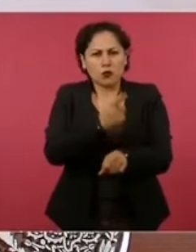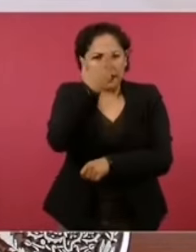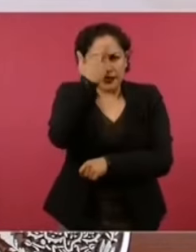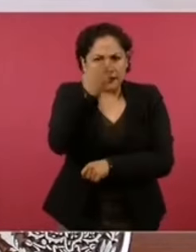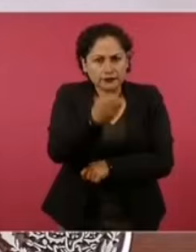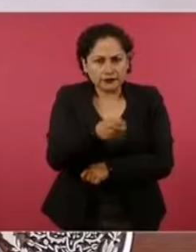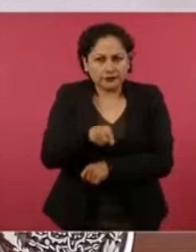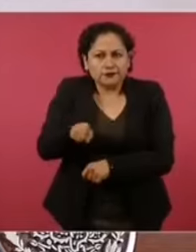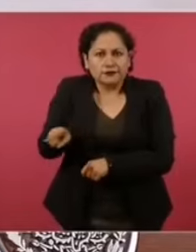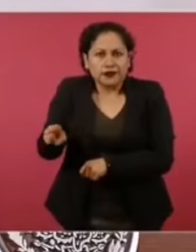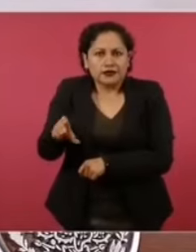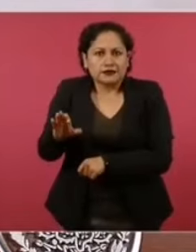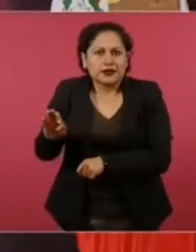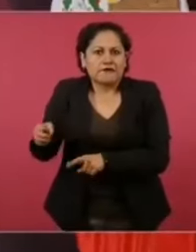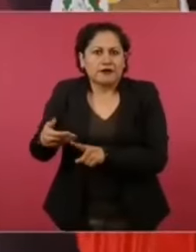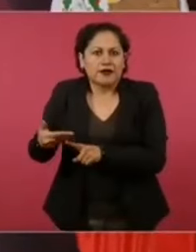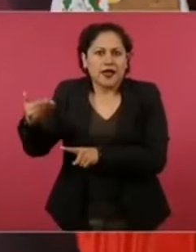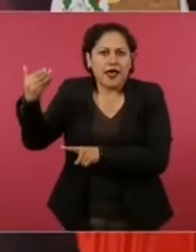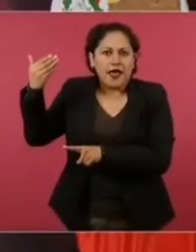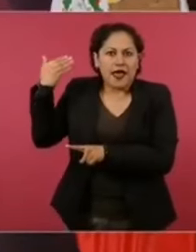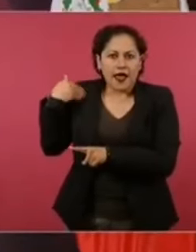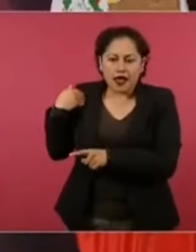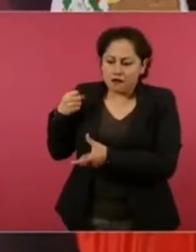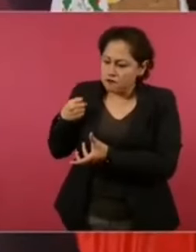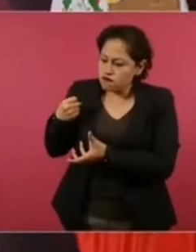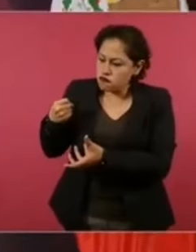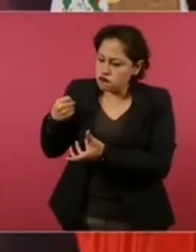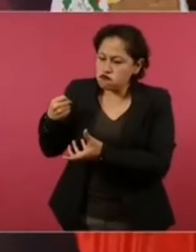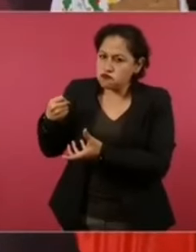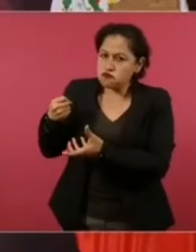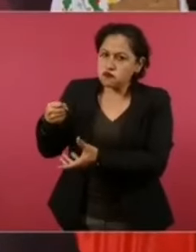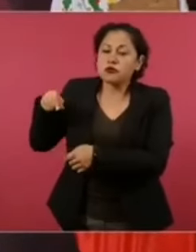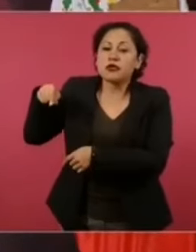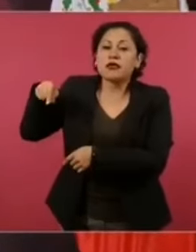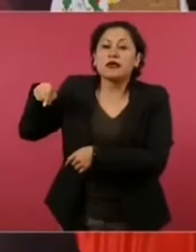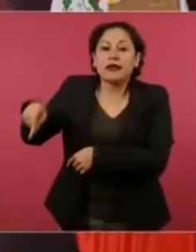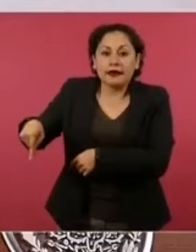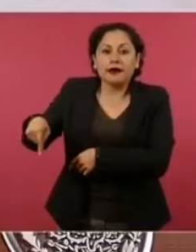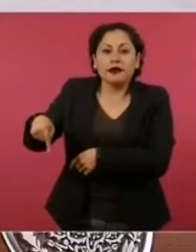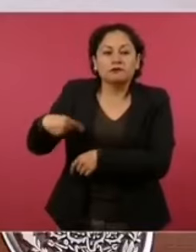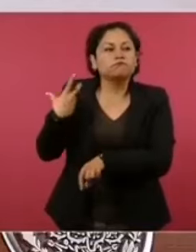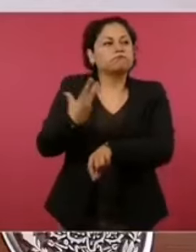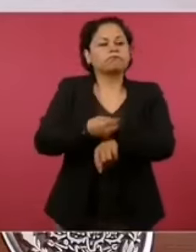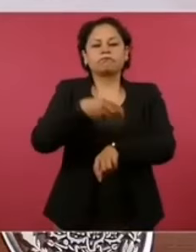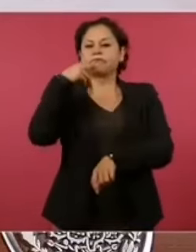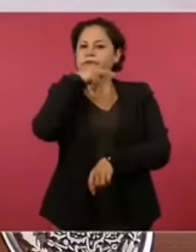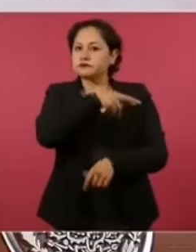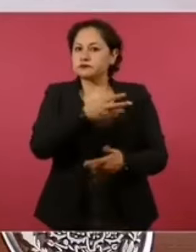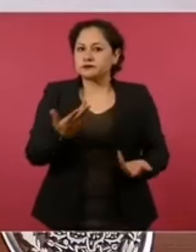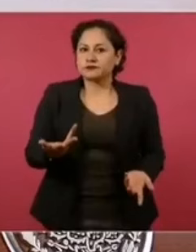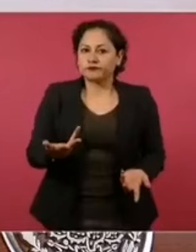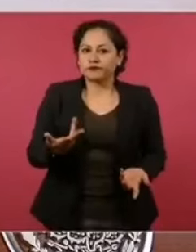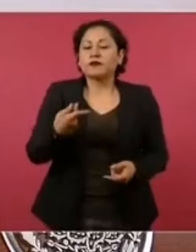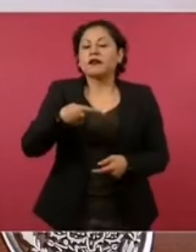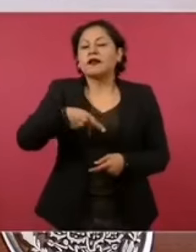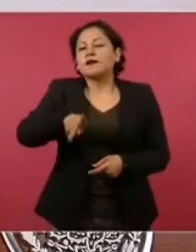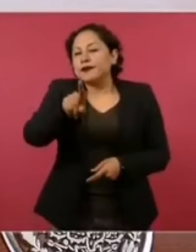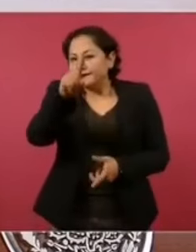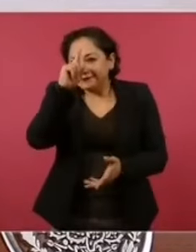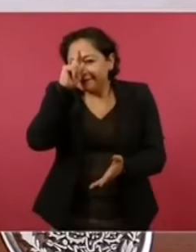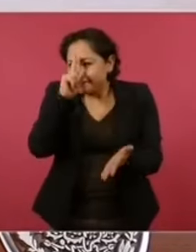en infraestructura eléctrica, pero si no se hubiese resuelto,